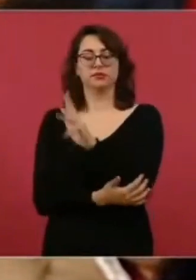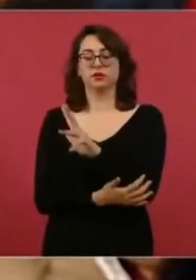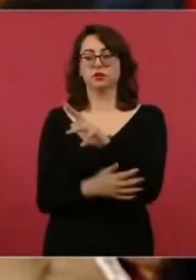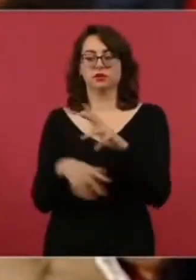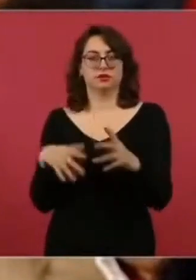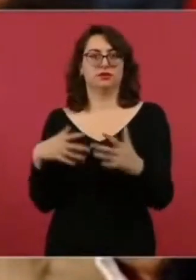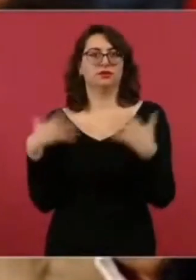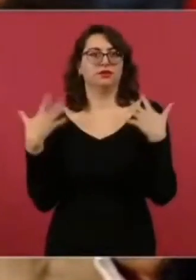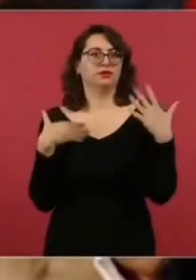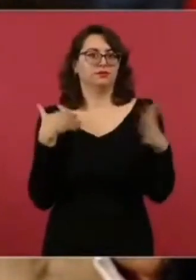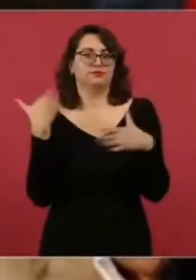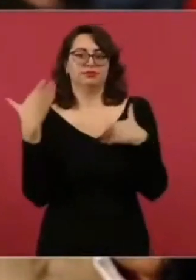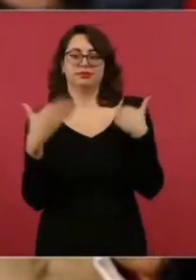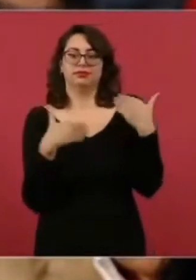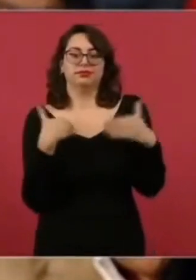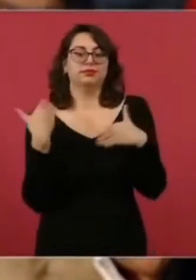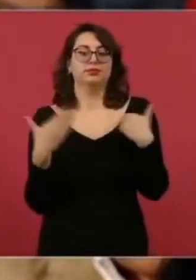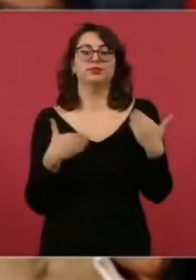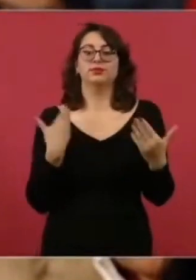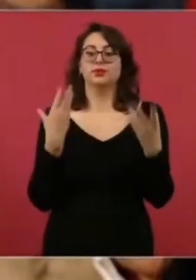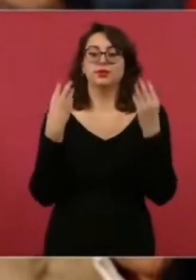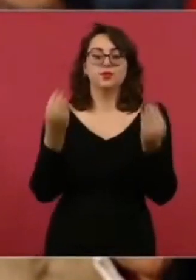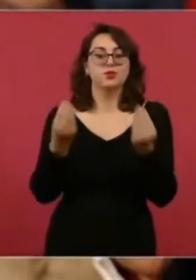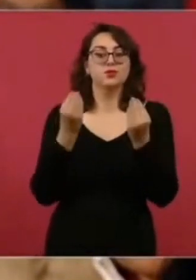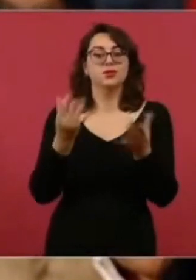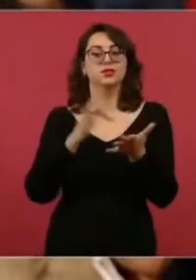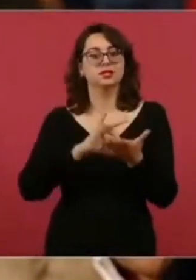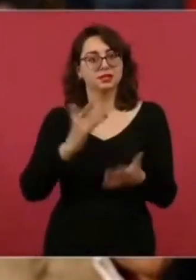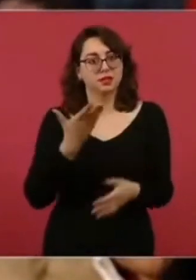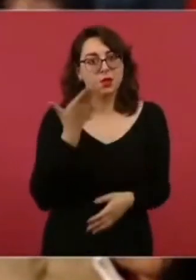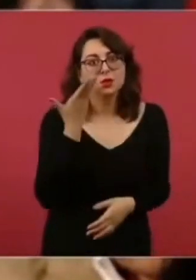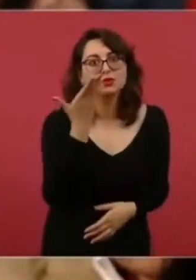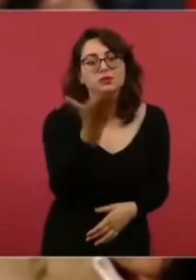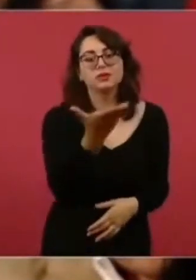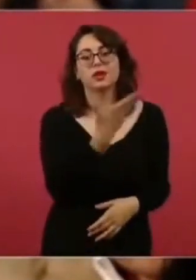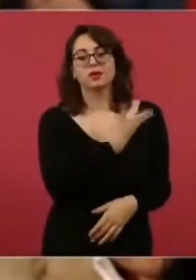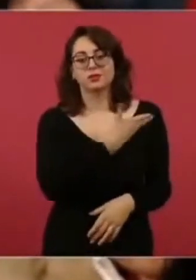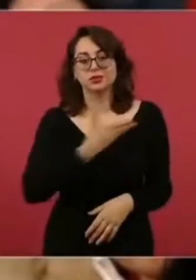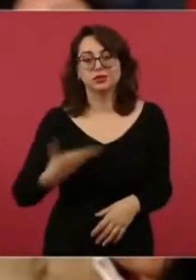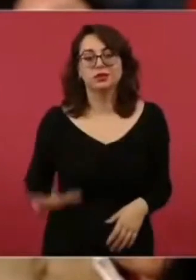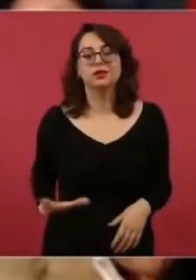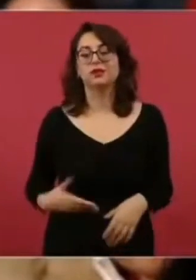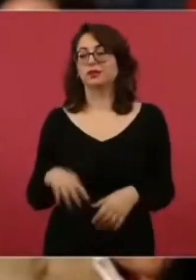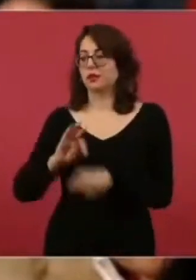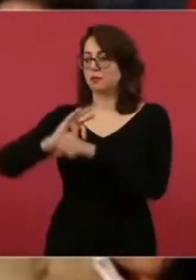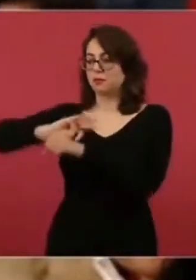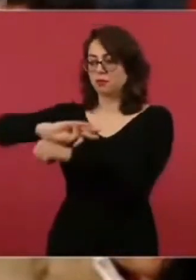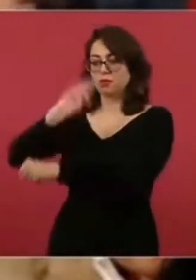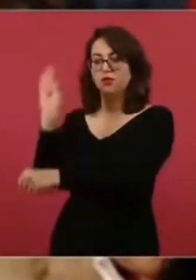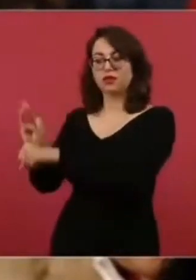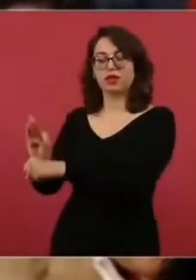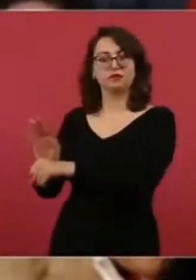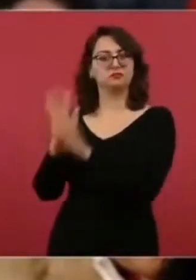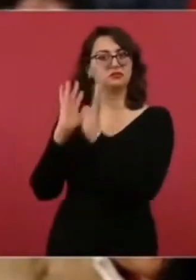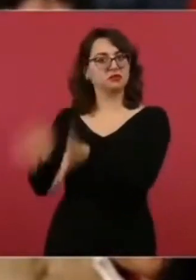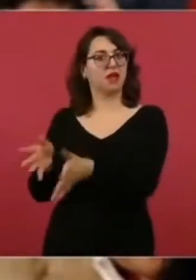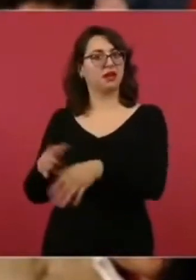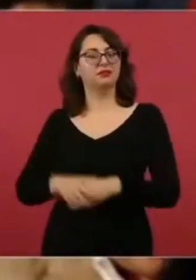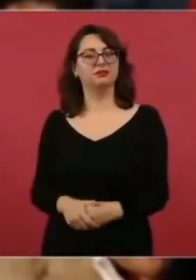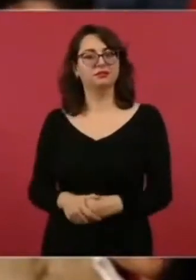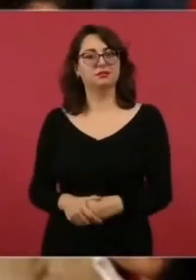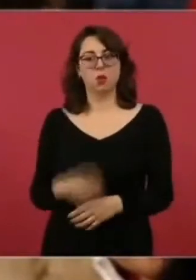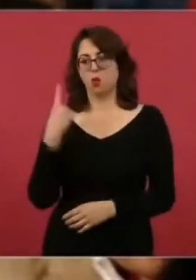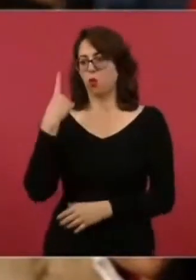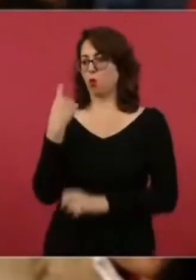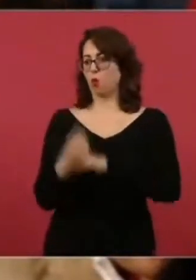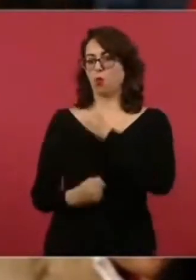Áreas Naturales Protegidas, por consolidar en un año lo que no se había logrado en más de 20 años. Y eso fue por el desinterés que